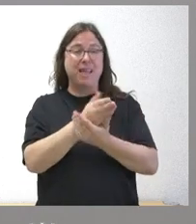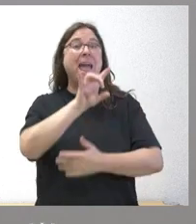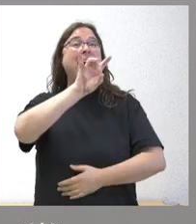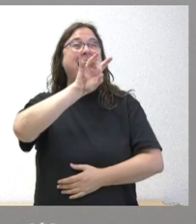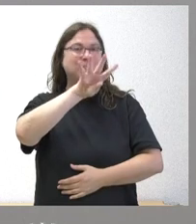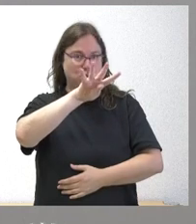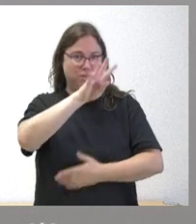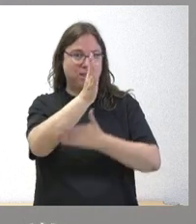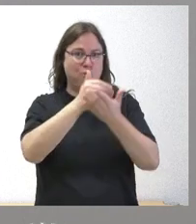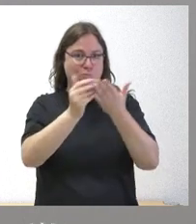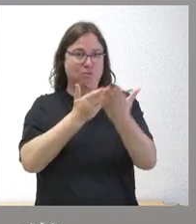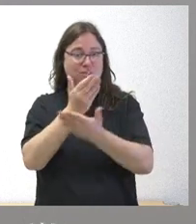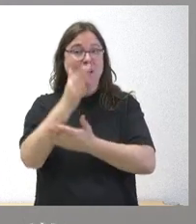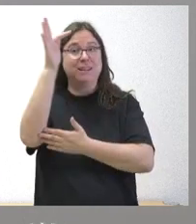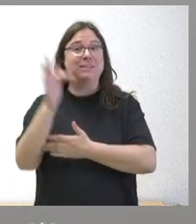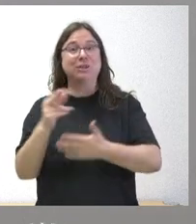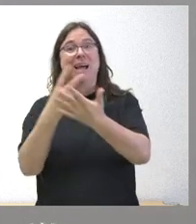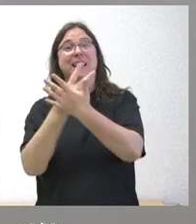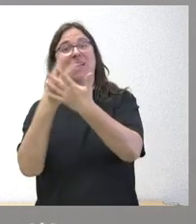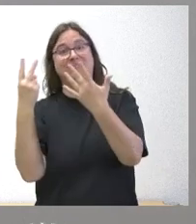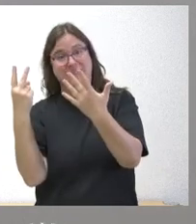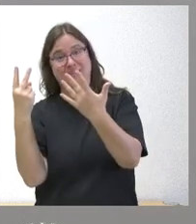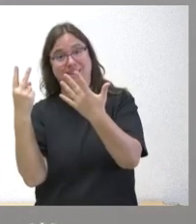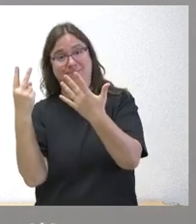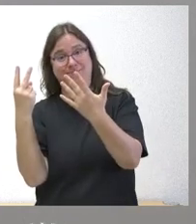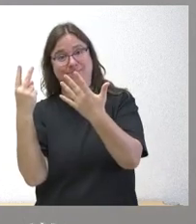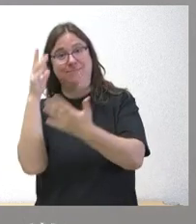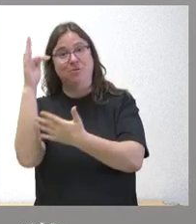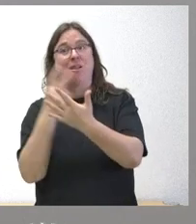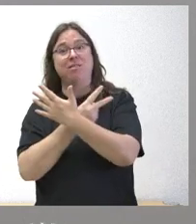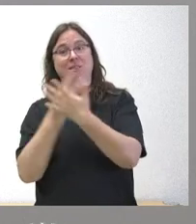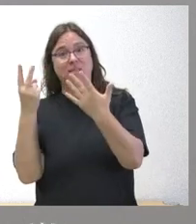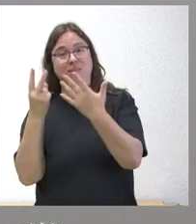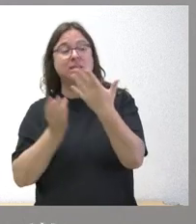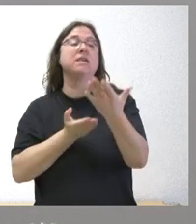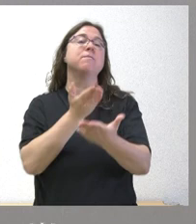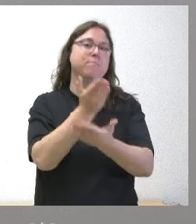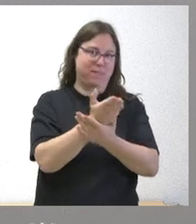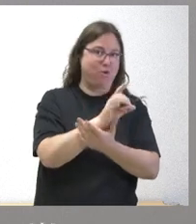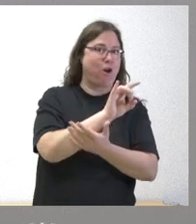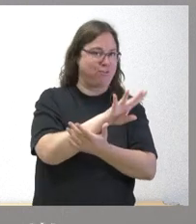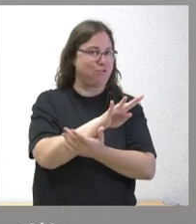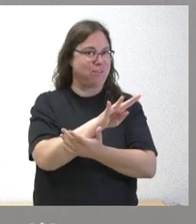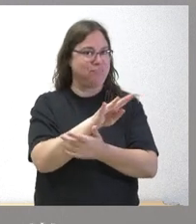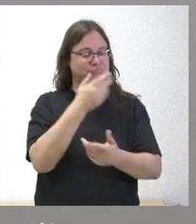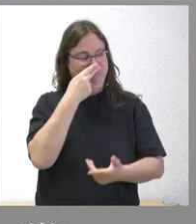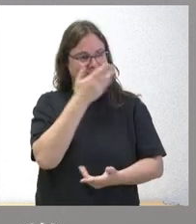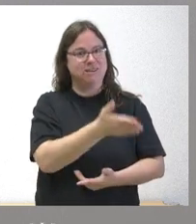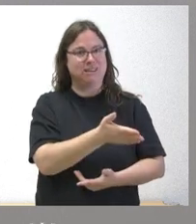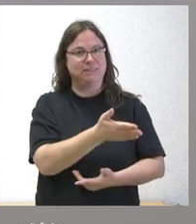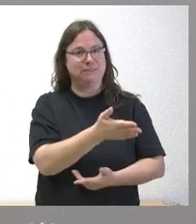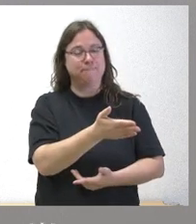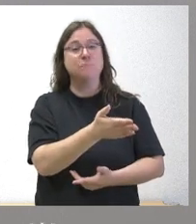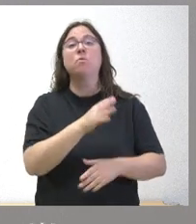de 17 que tenemos este modelo general hemos pedido esa convocatoria eso refleja claramente el interés y en segundo